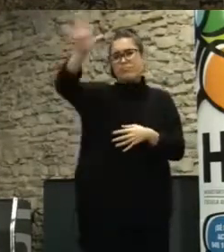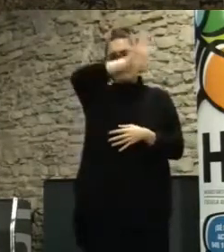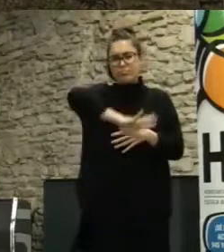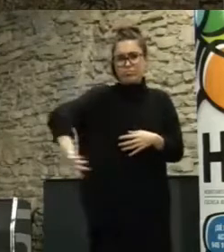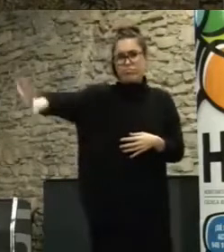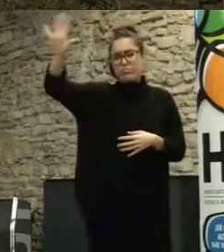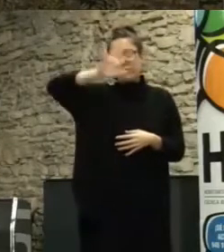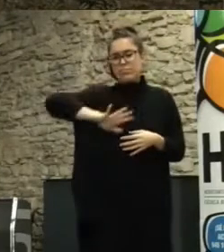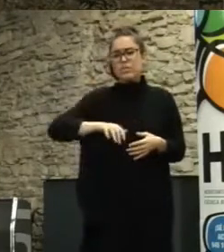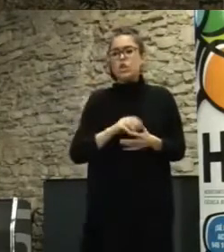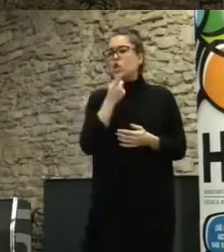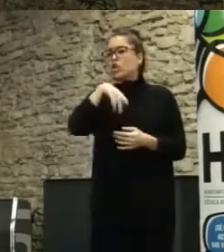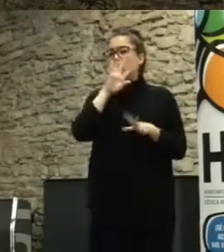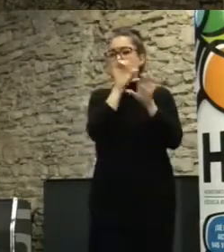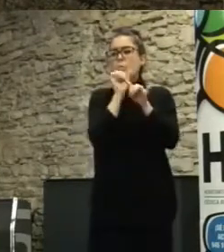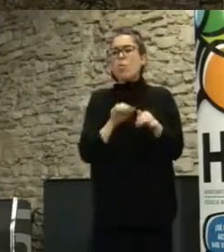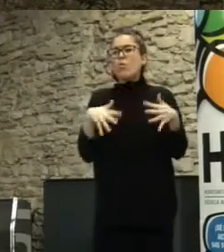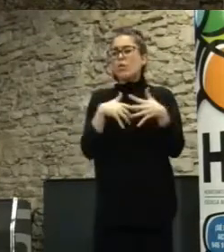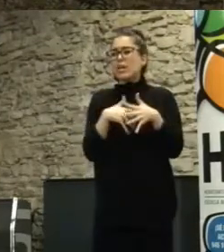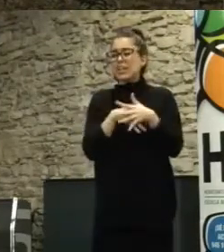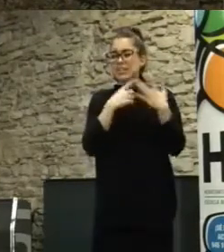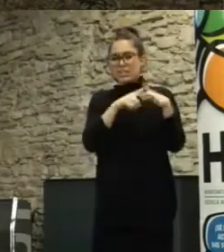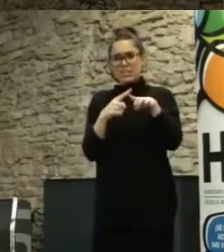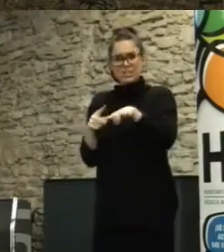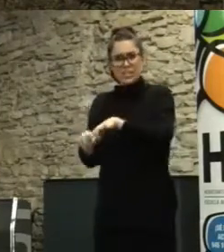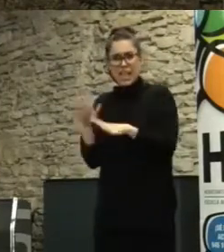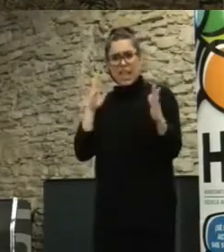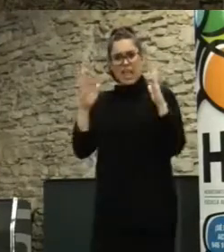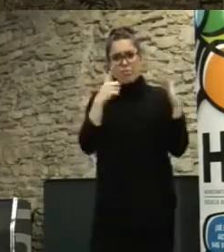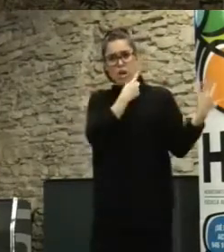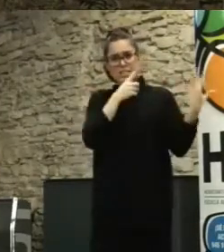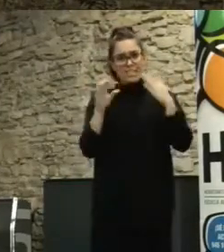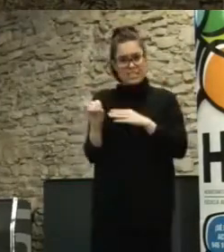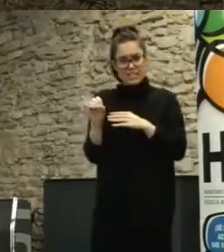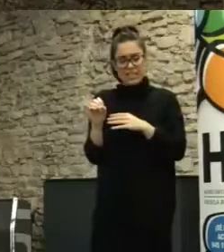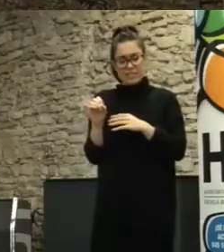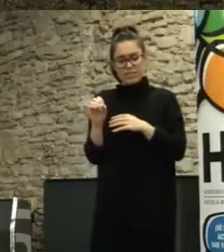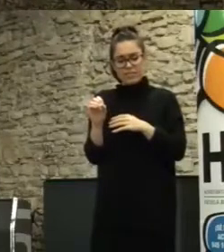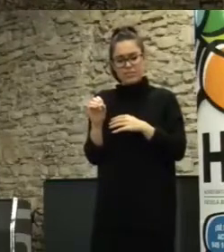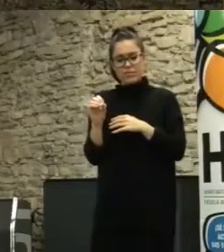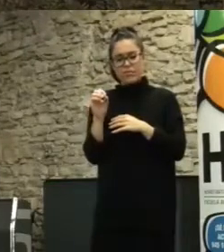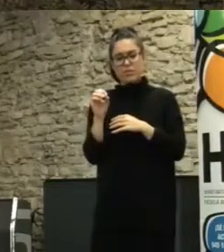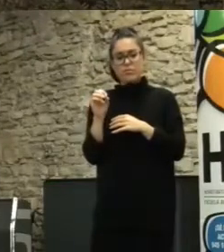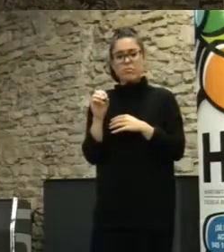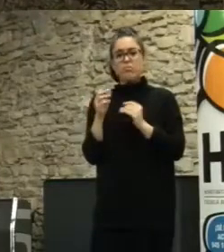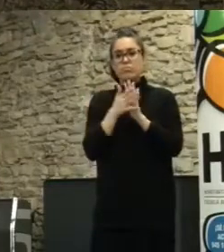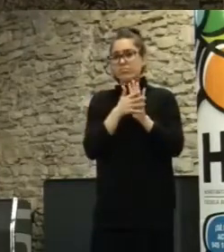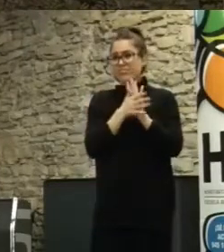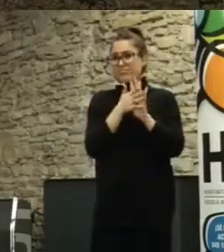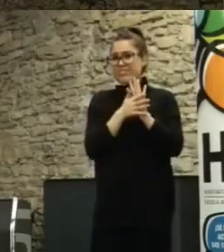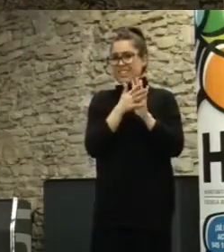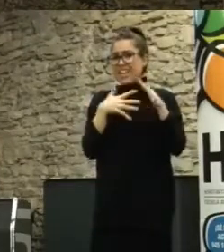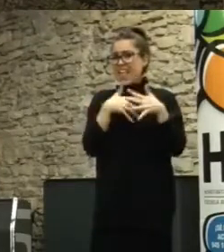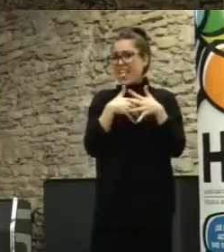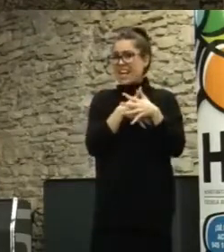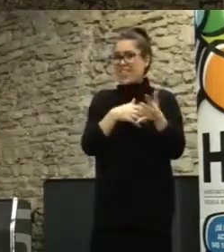los tres modelos de redes, ¿no? Ahí, Paul Baran, en los años 60, habla de la red centralizada, un nodo muy centralizado, la red descentralizada y la red